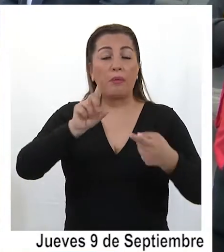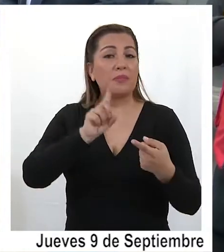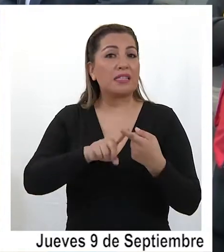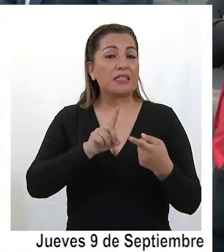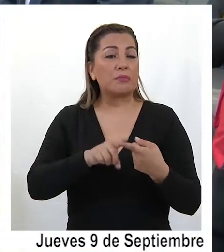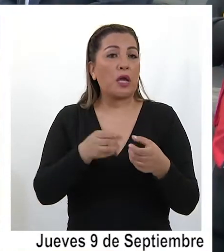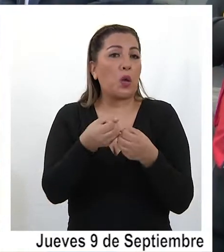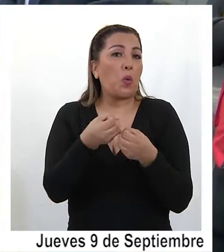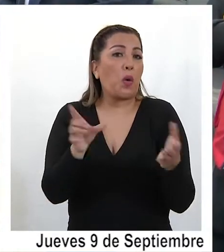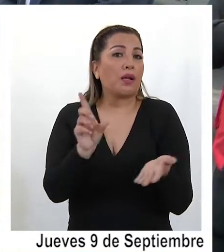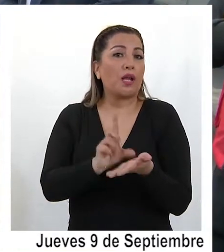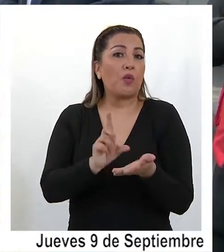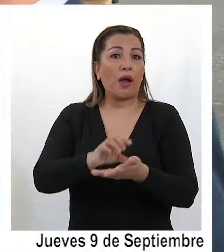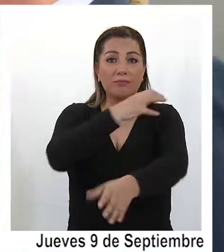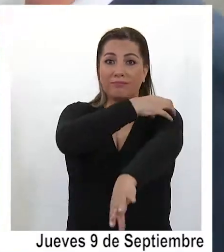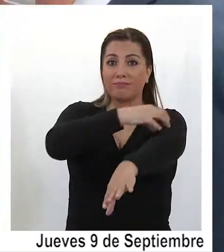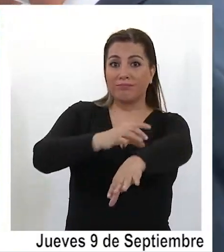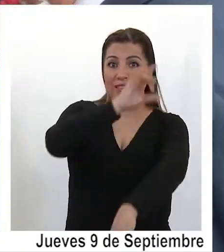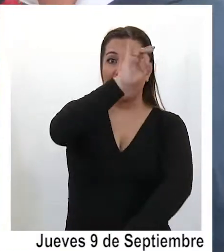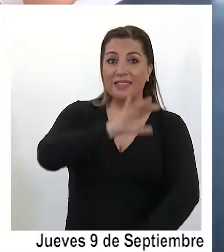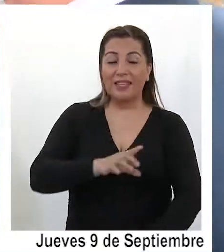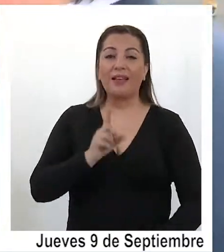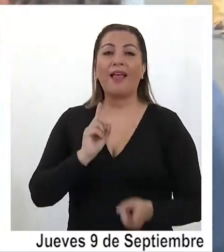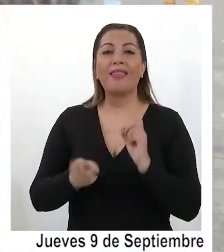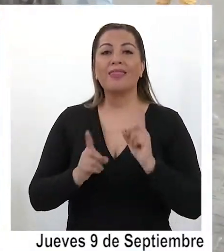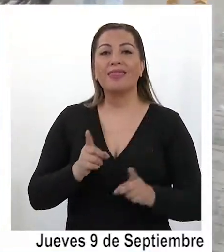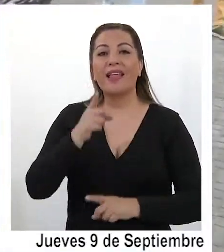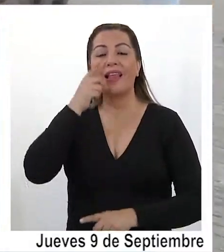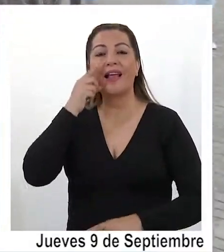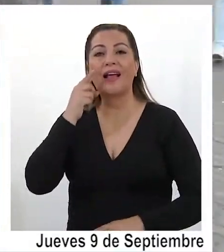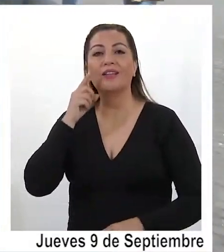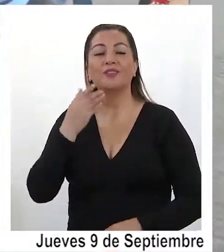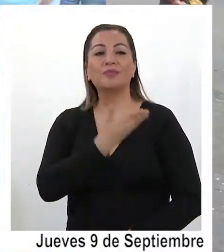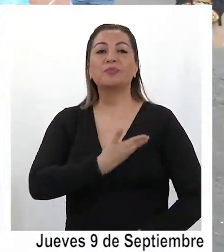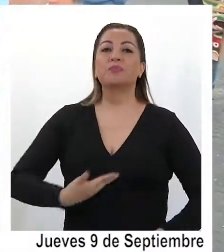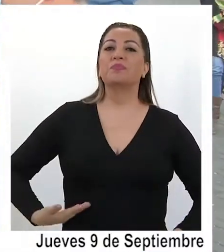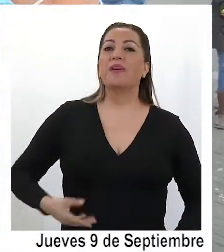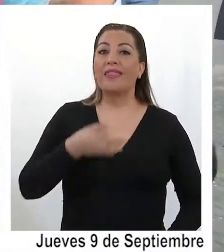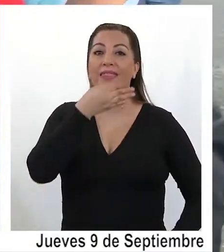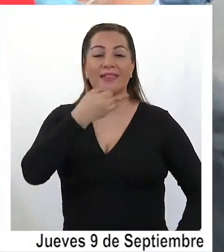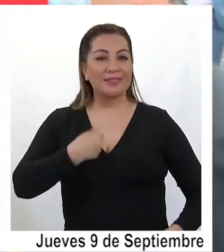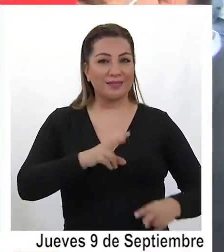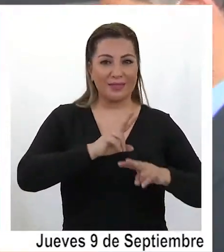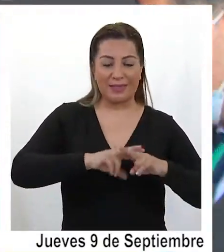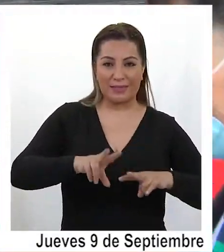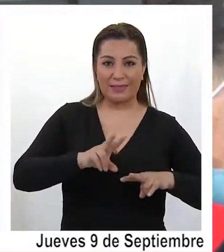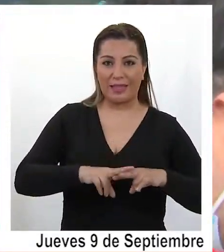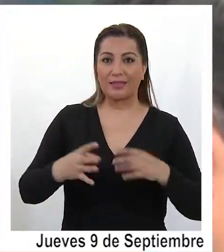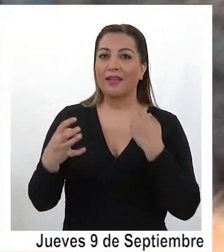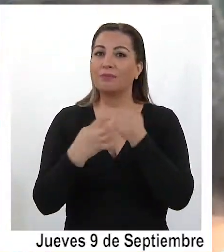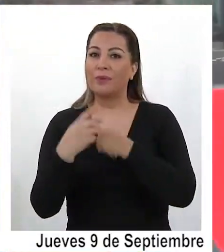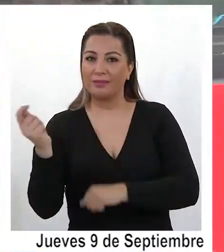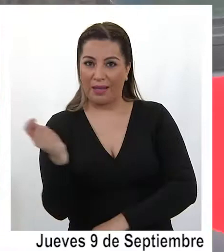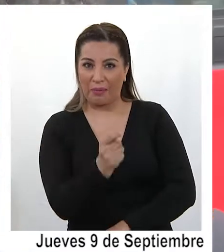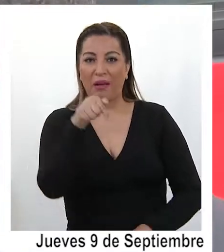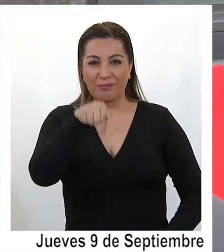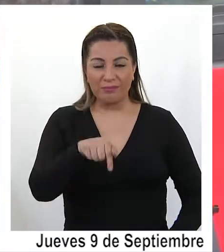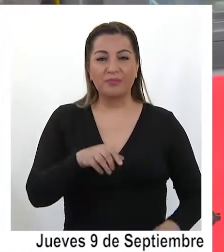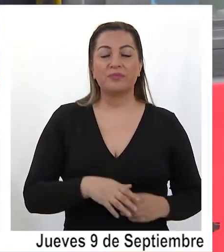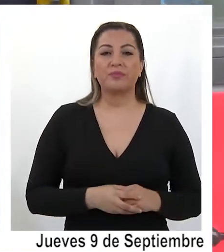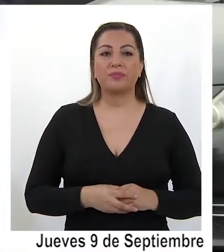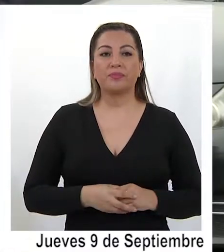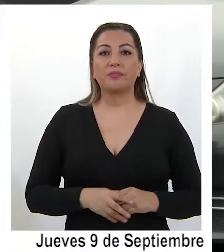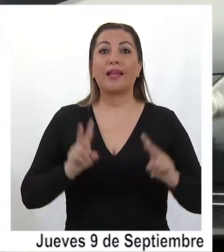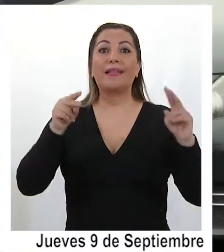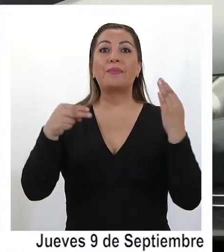participar desde cualquier lugar del país, el delegado presidencial valoró que se realice desde la región de Tarapacá.